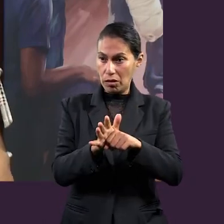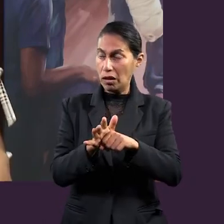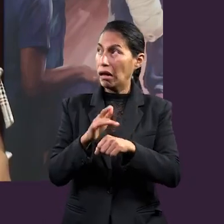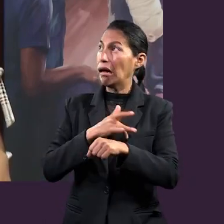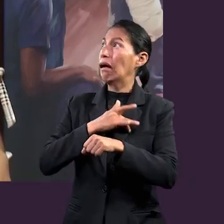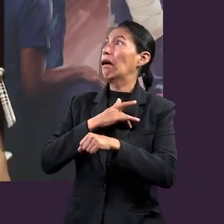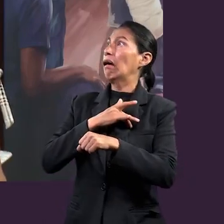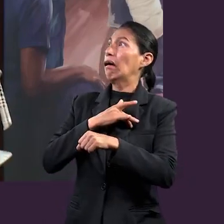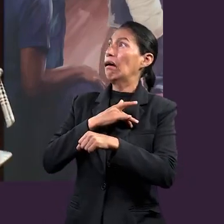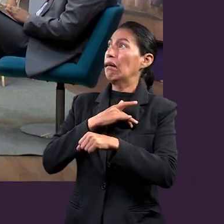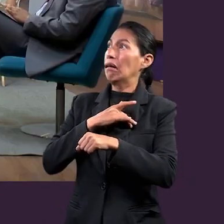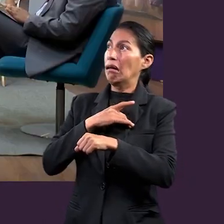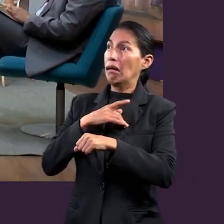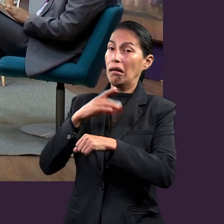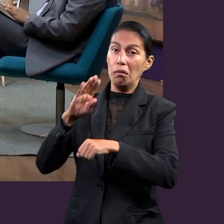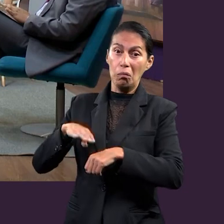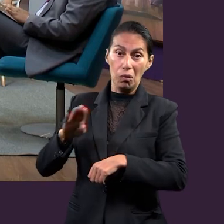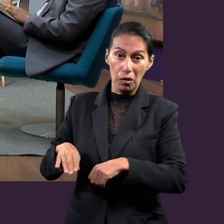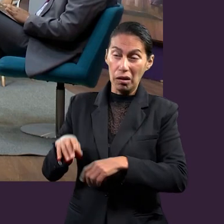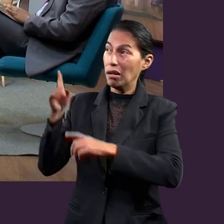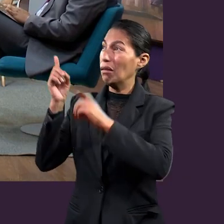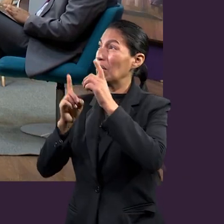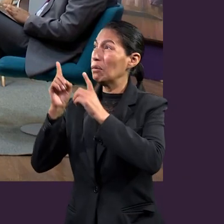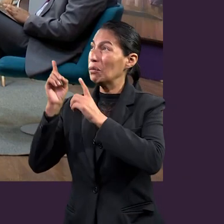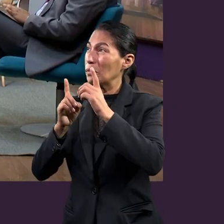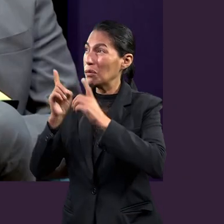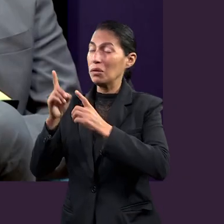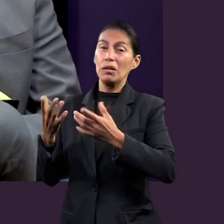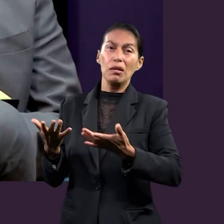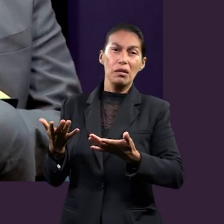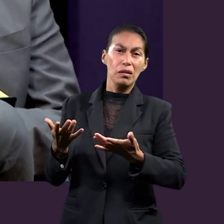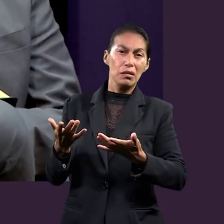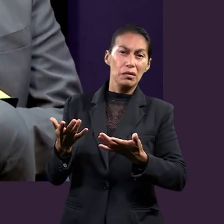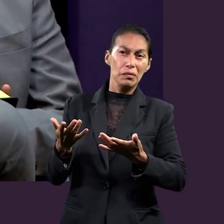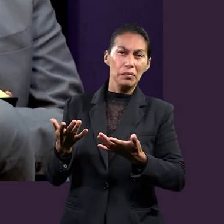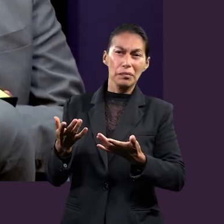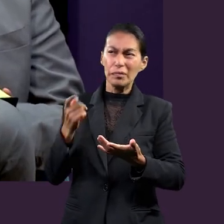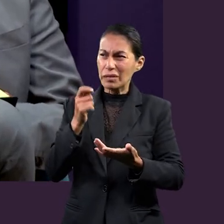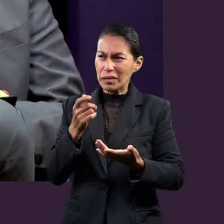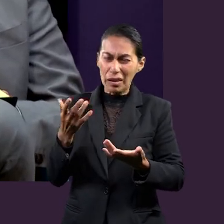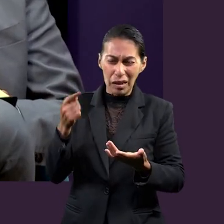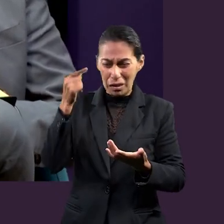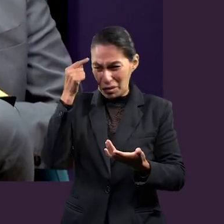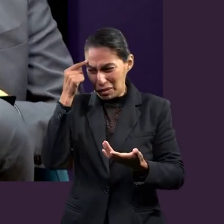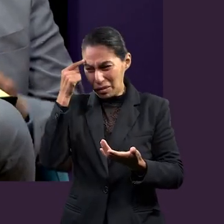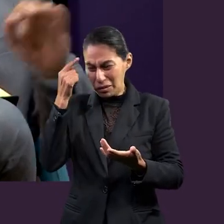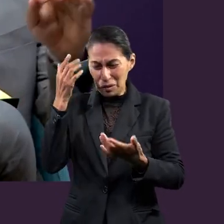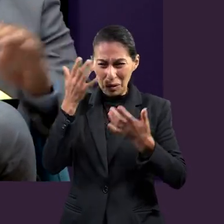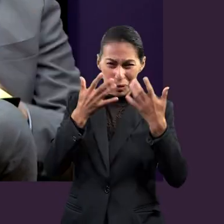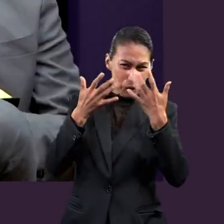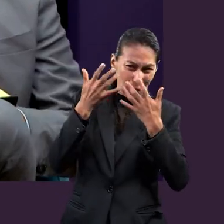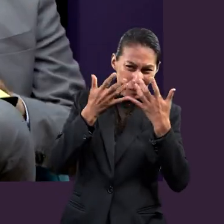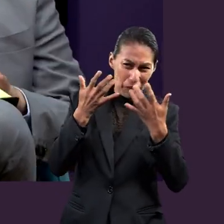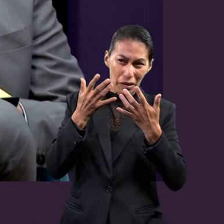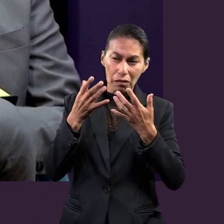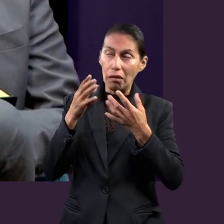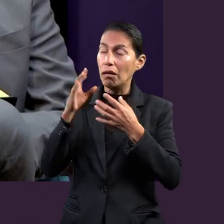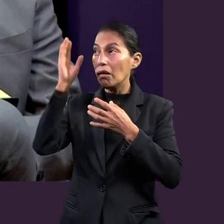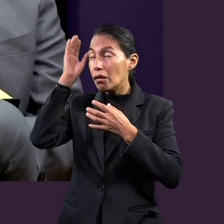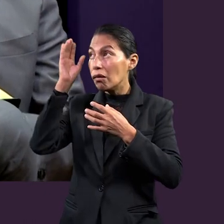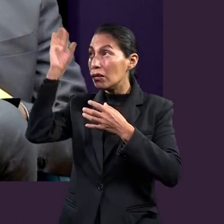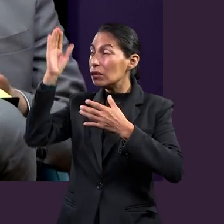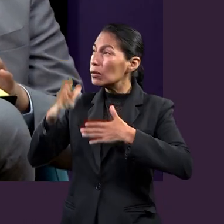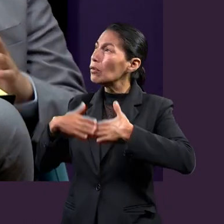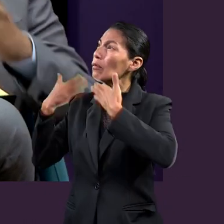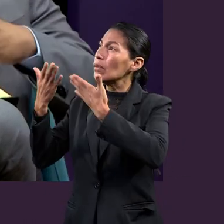cuando no es una enfermedad. Muy bien. Nos hace dudar de Dios. Nos dice, nos da idea de que no, es que Dios es esto, Dios es lo otro. Y a veces nos quedamos,